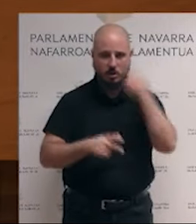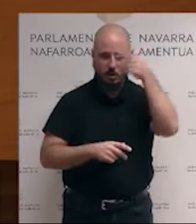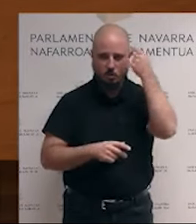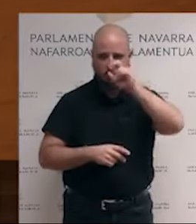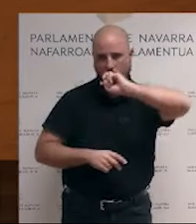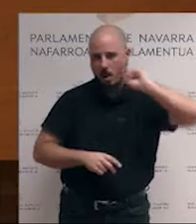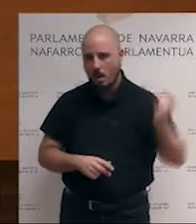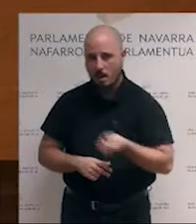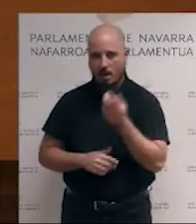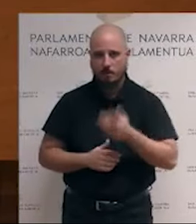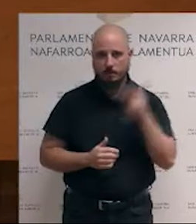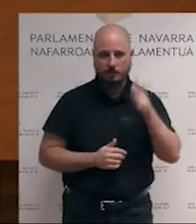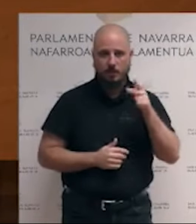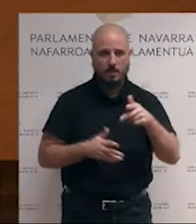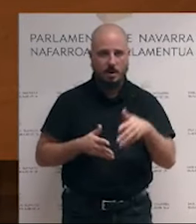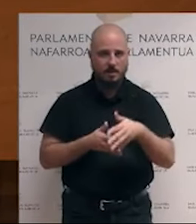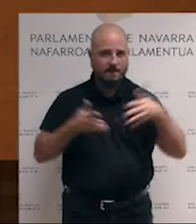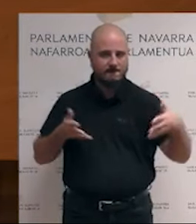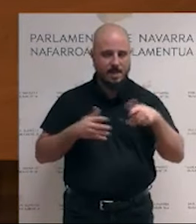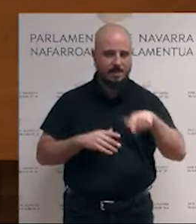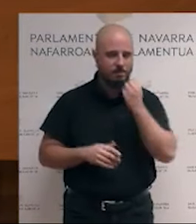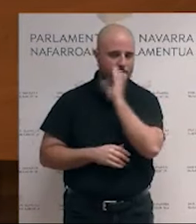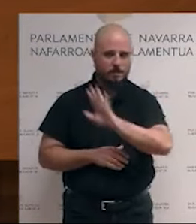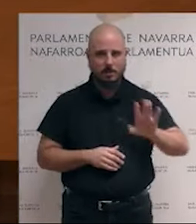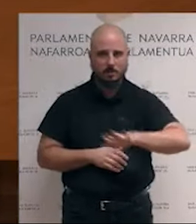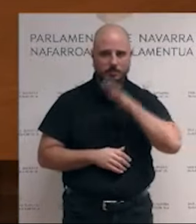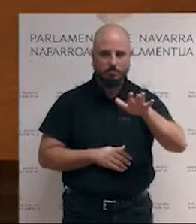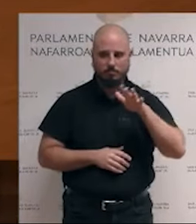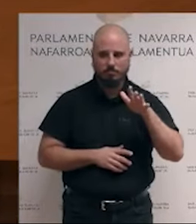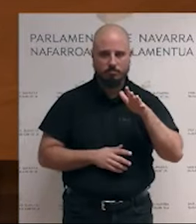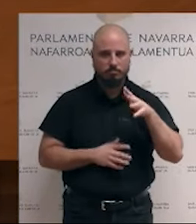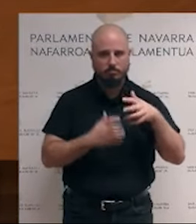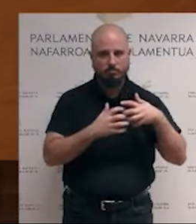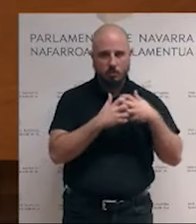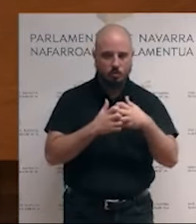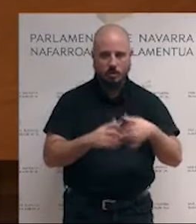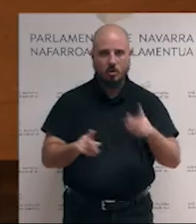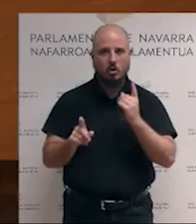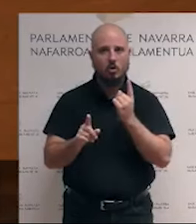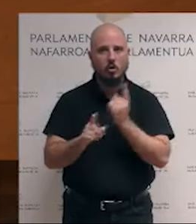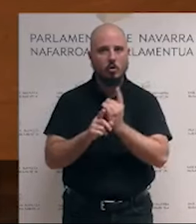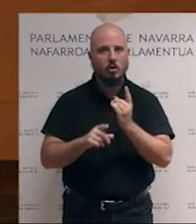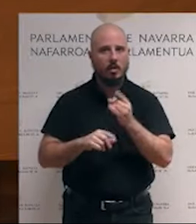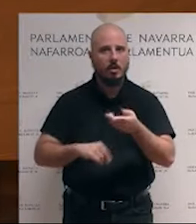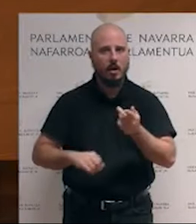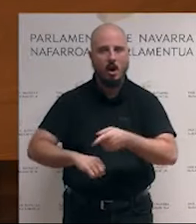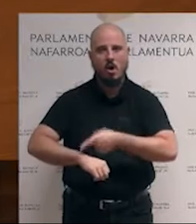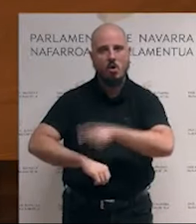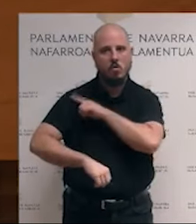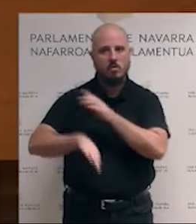Ampliar derechos es la mejor forma de combatir a la ultraderecha y sus discursos del odio.